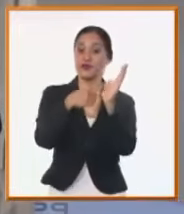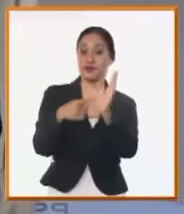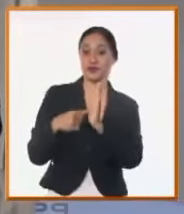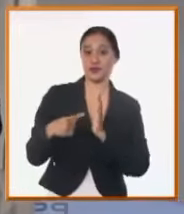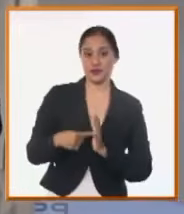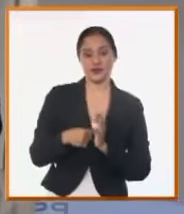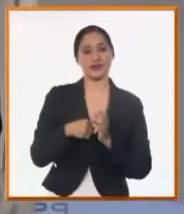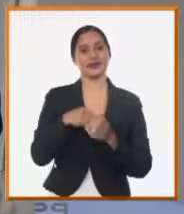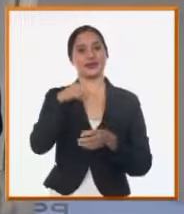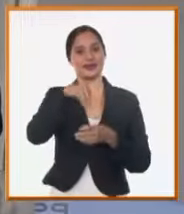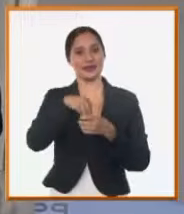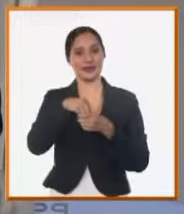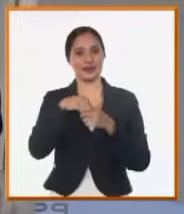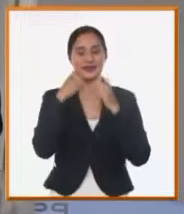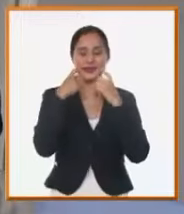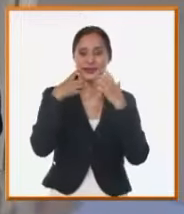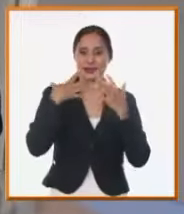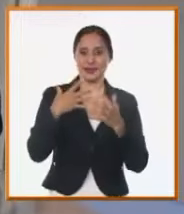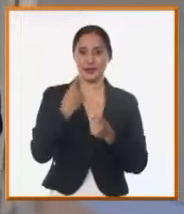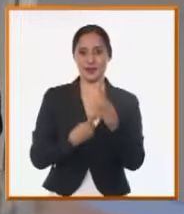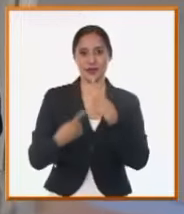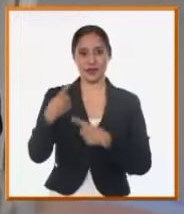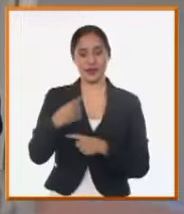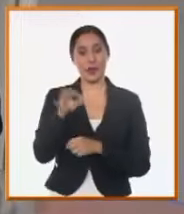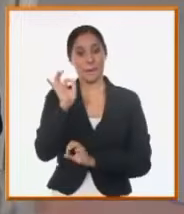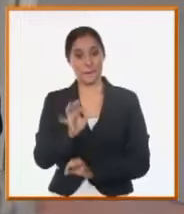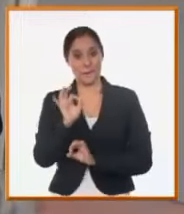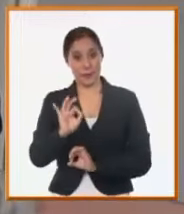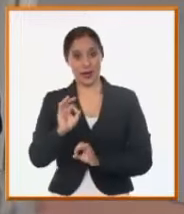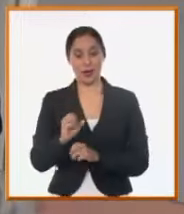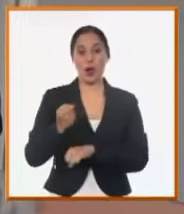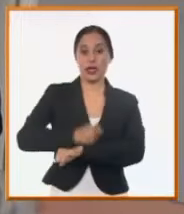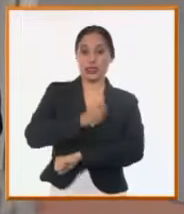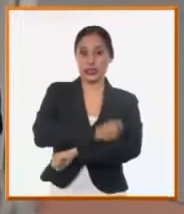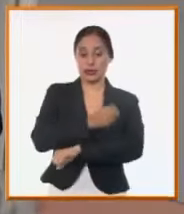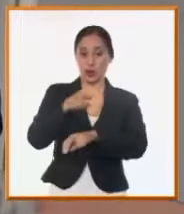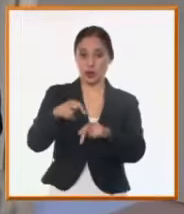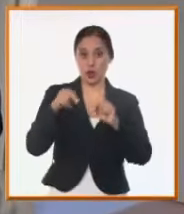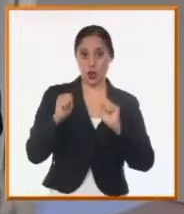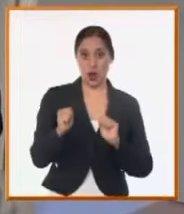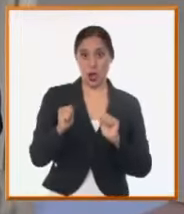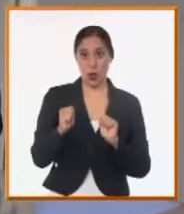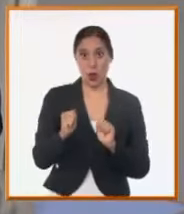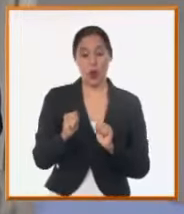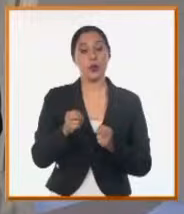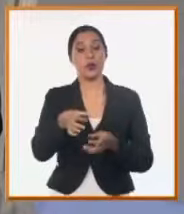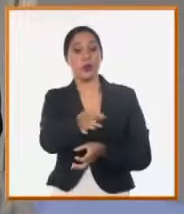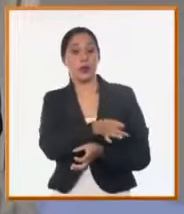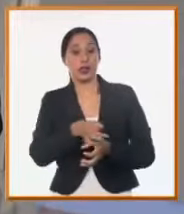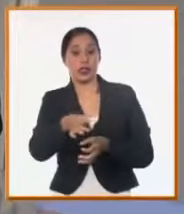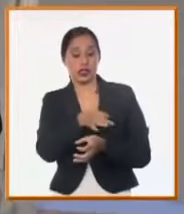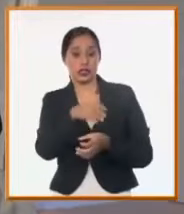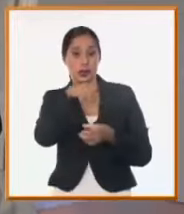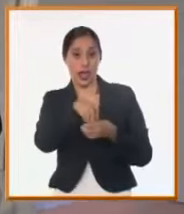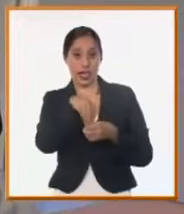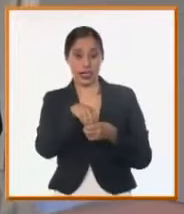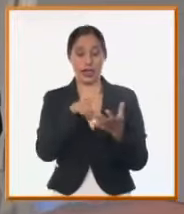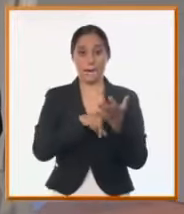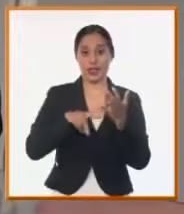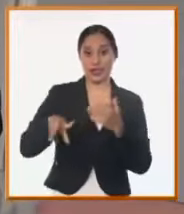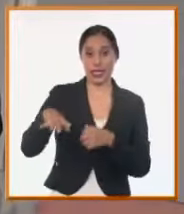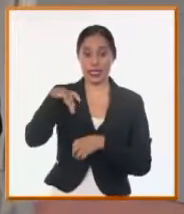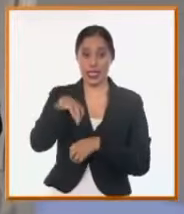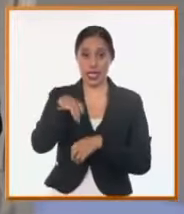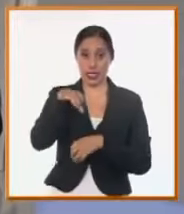Vienen las bombas, todos los equipos nuevos para el tanque. Y vienen también los equipos de bombeos nuevos para el rebombeo de Gérrimo, que le da también a lugares que hoy salieron planteamientos de la